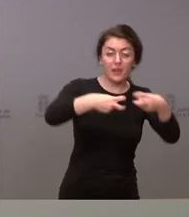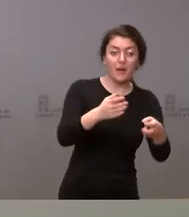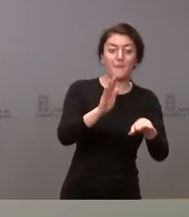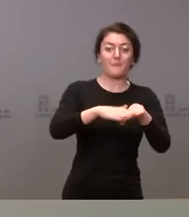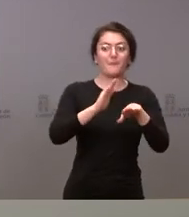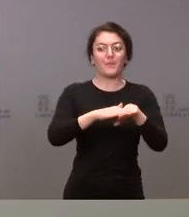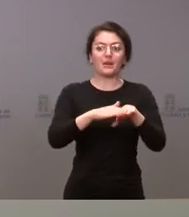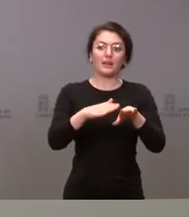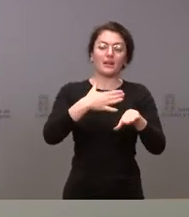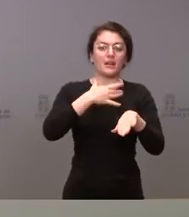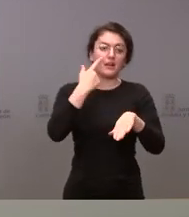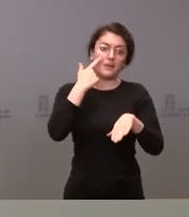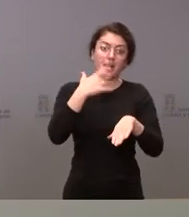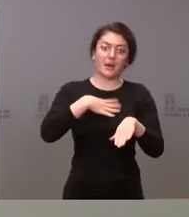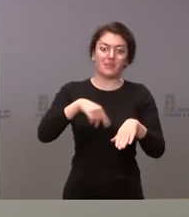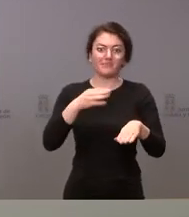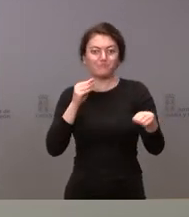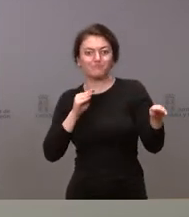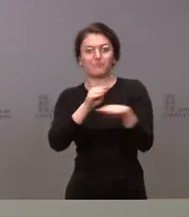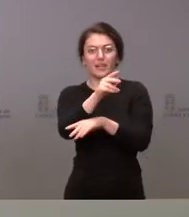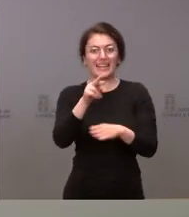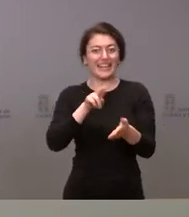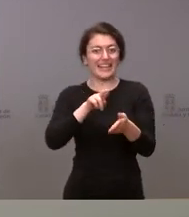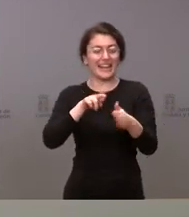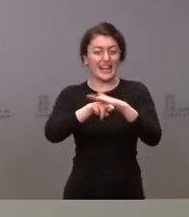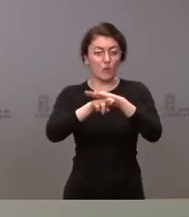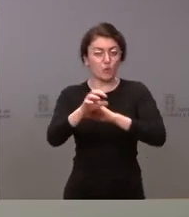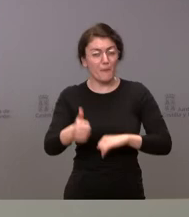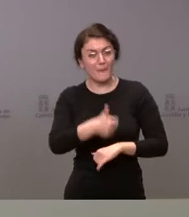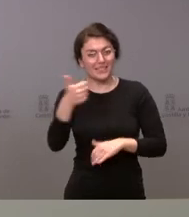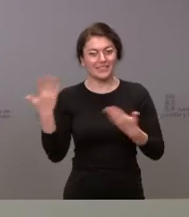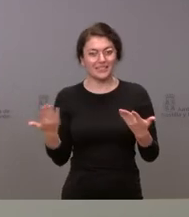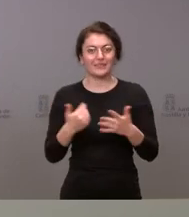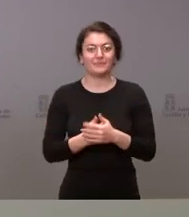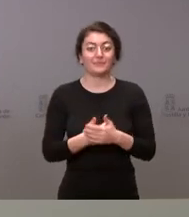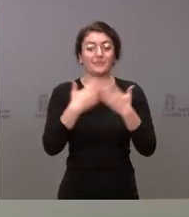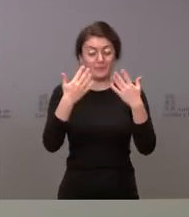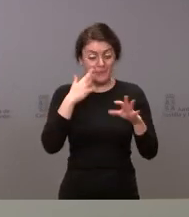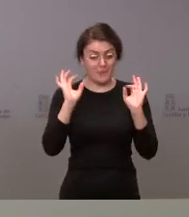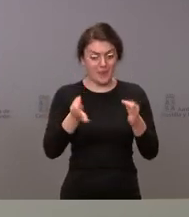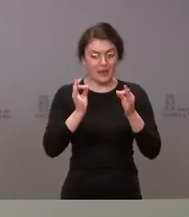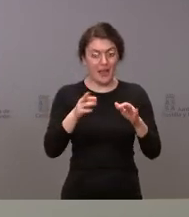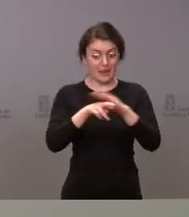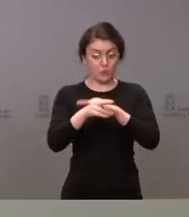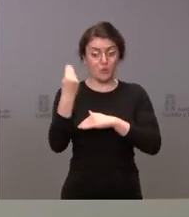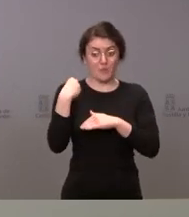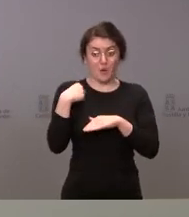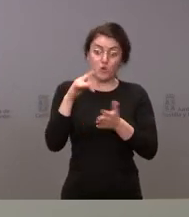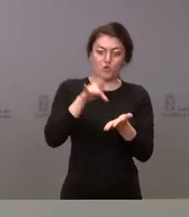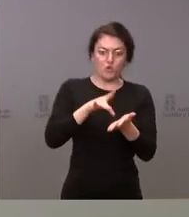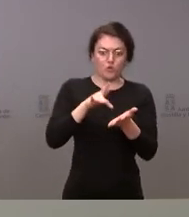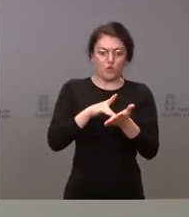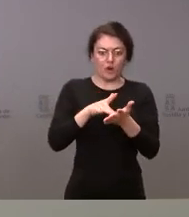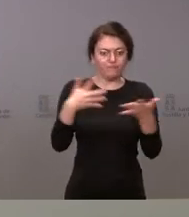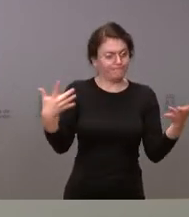que está claro es que los recursos que tenemos generalmente establecidos para ayudas de emergencia cuando ocurre una catástrofe internacional pudieran ser